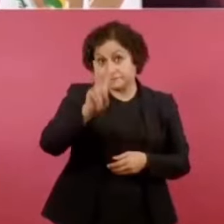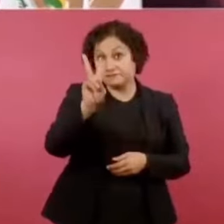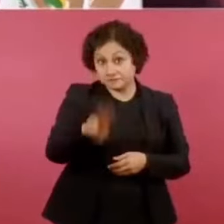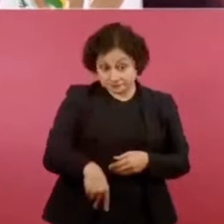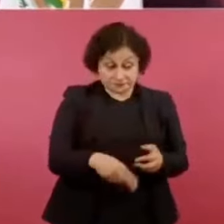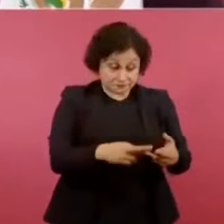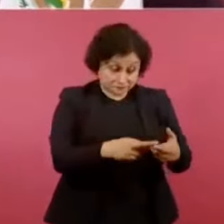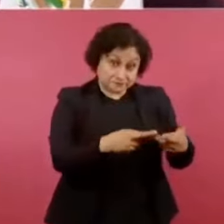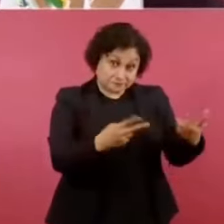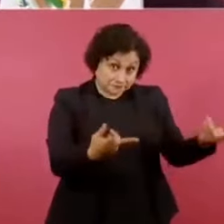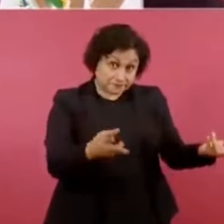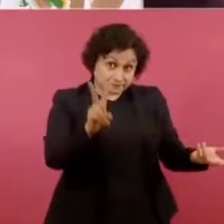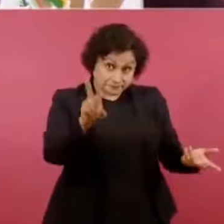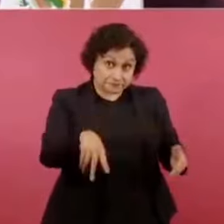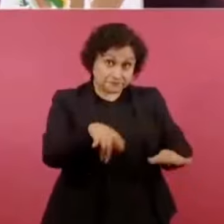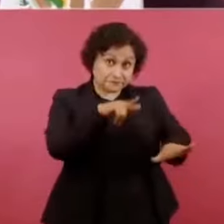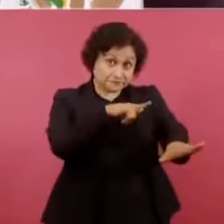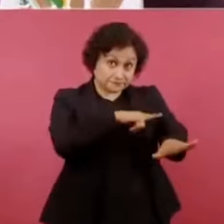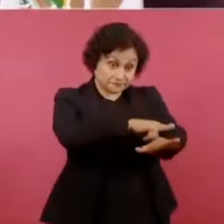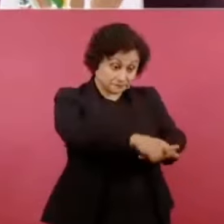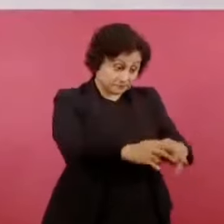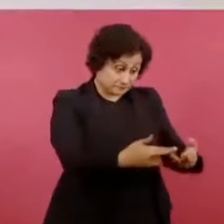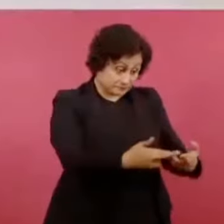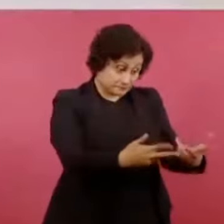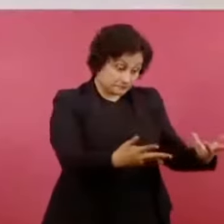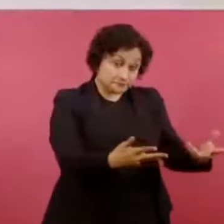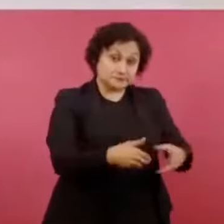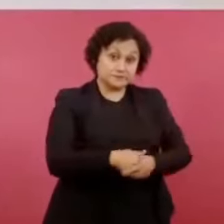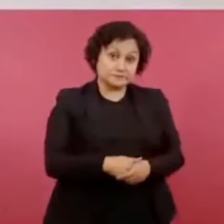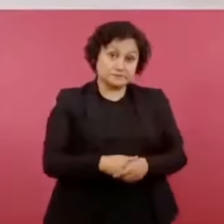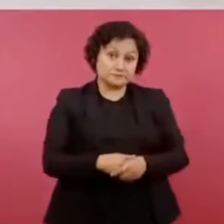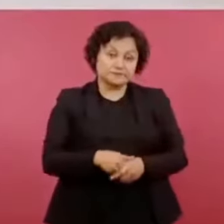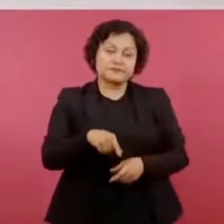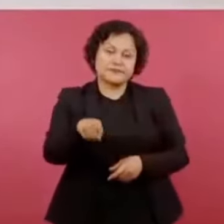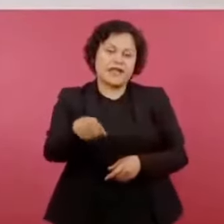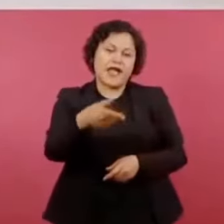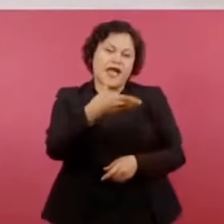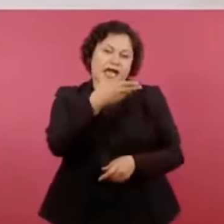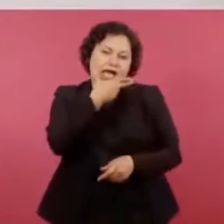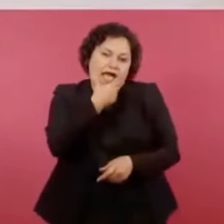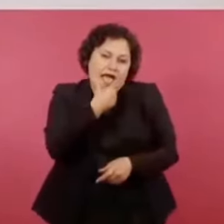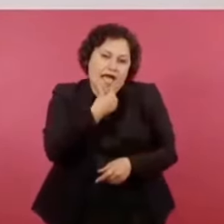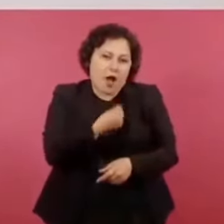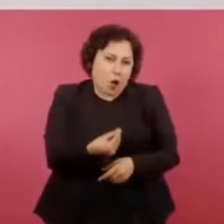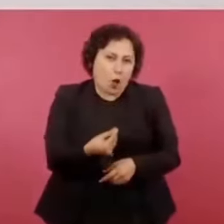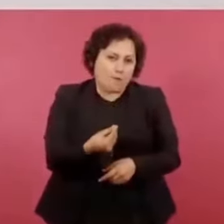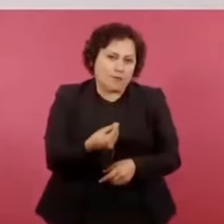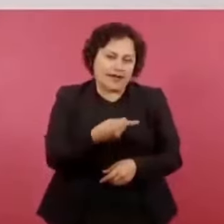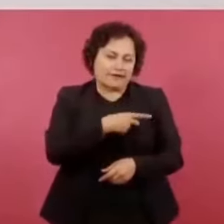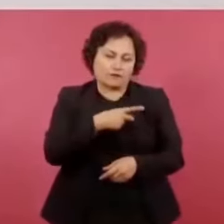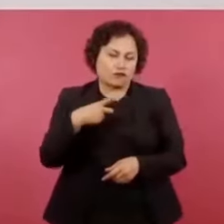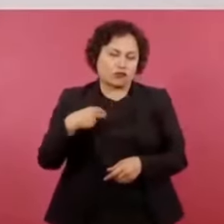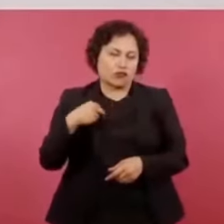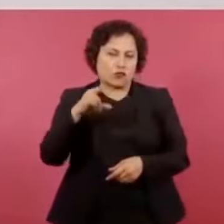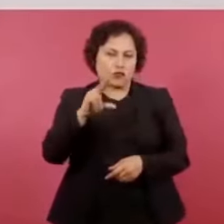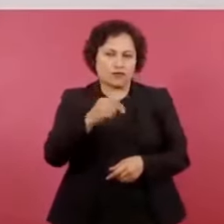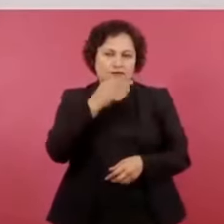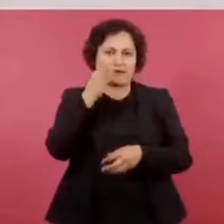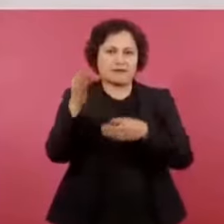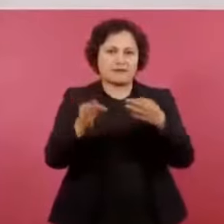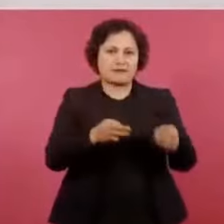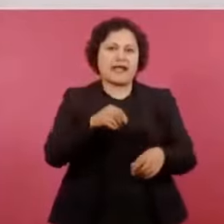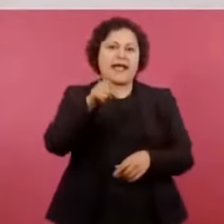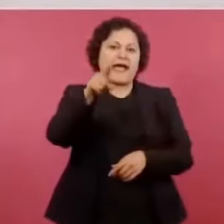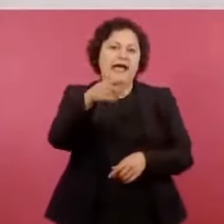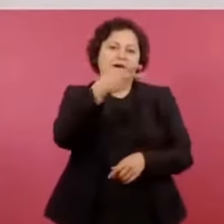él hizo la faramalla de bajar y luego volver a